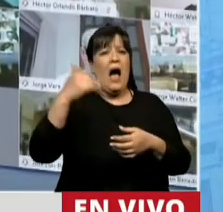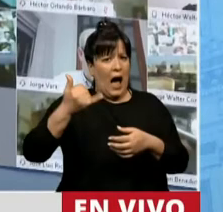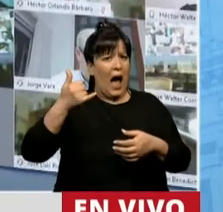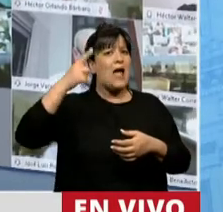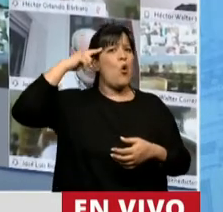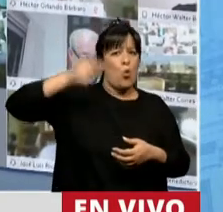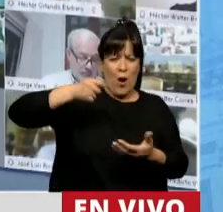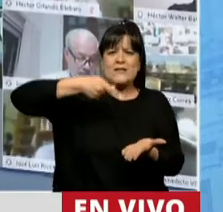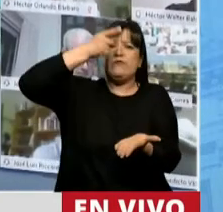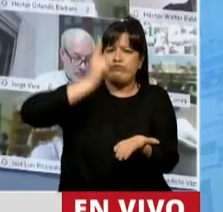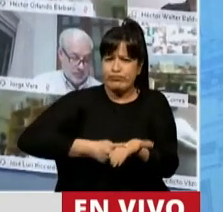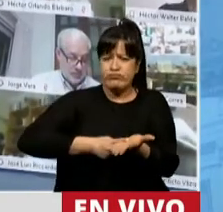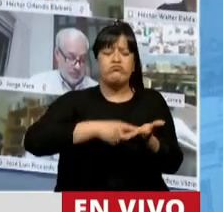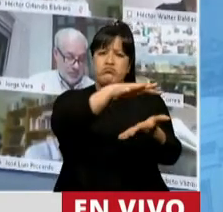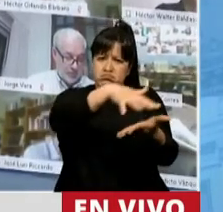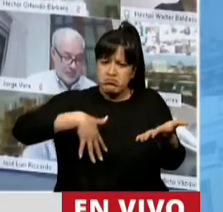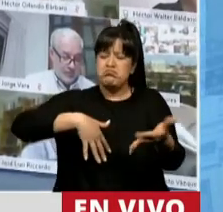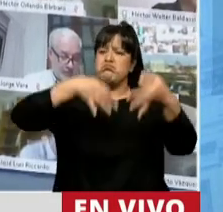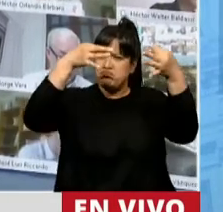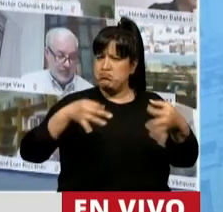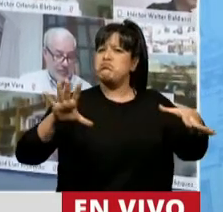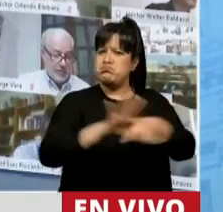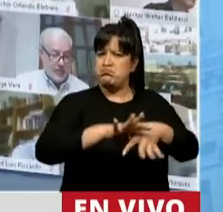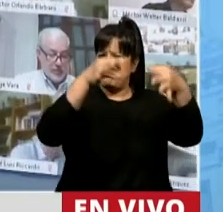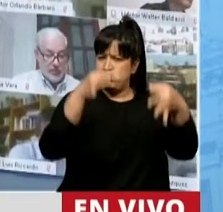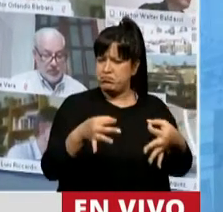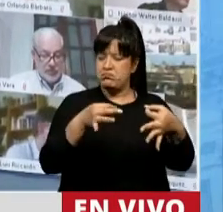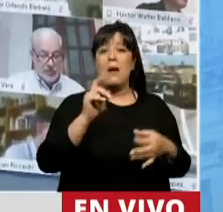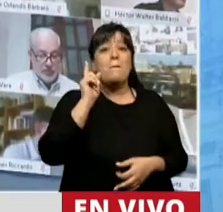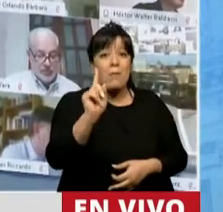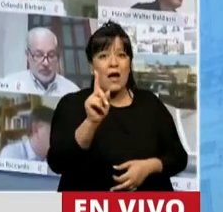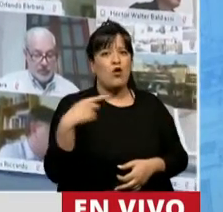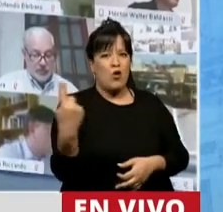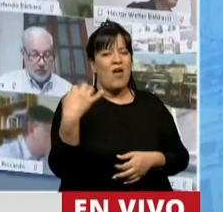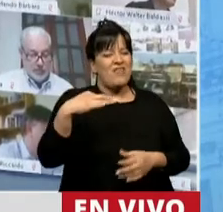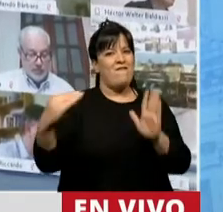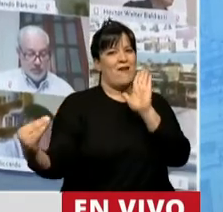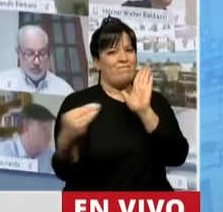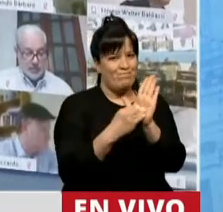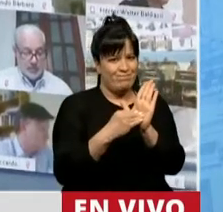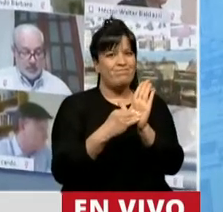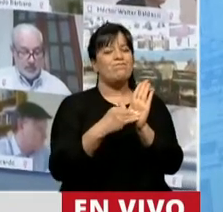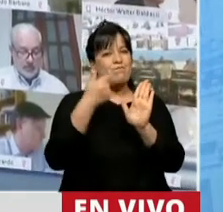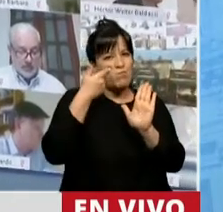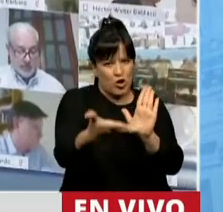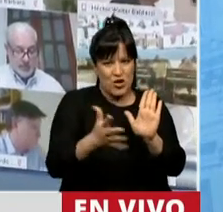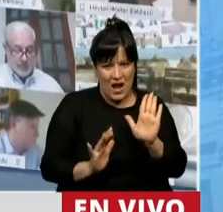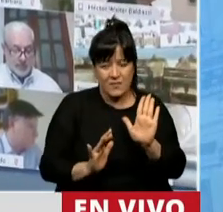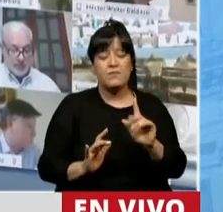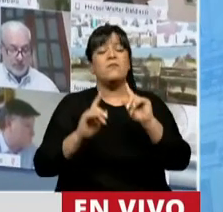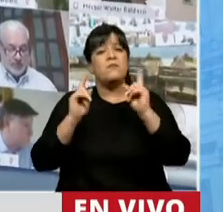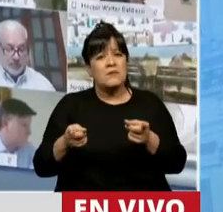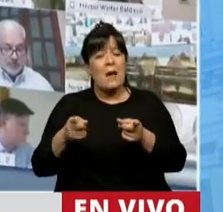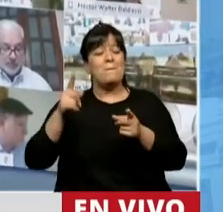Corte que son absolutamente efectivos en ese sentido, pero debemos dejarlo sentado. Y también